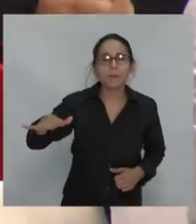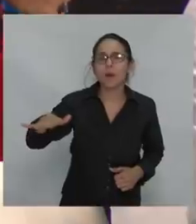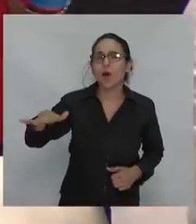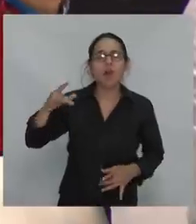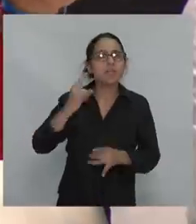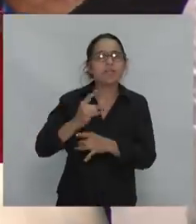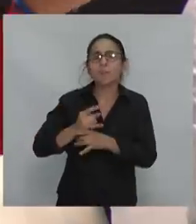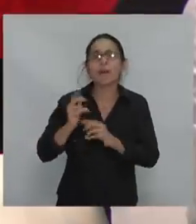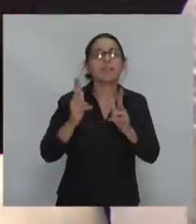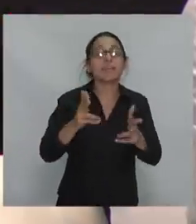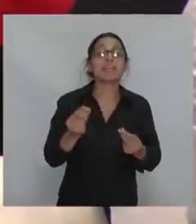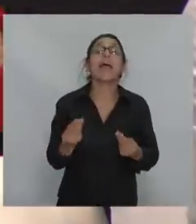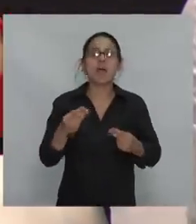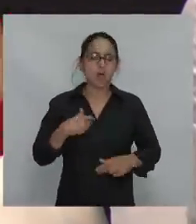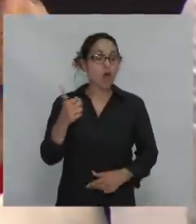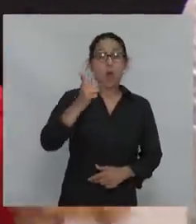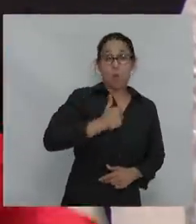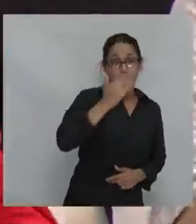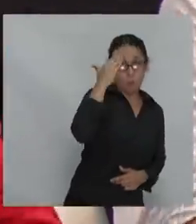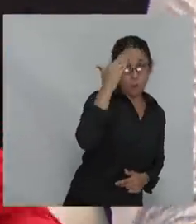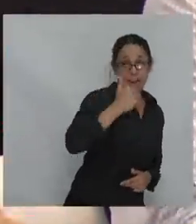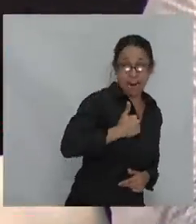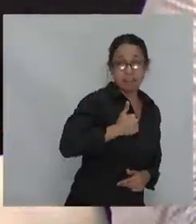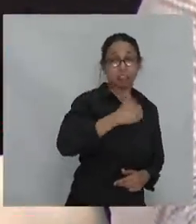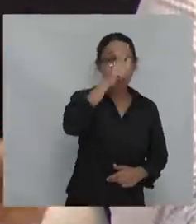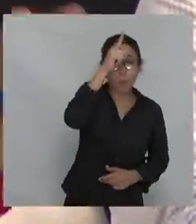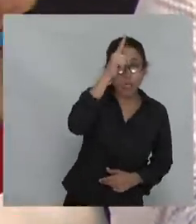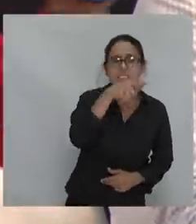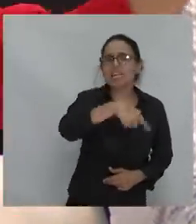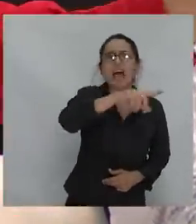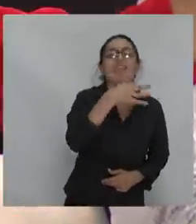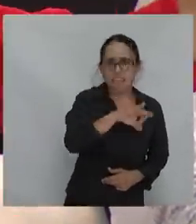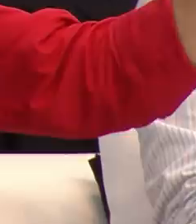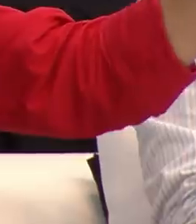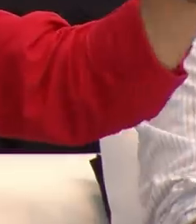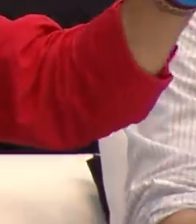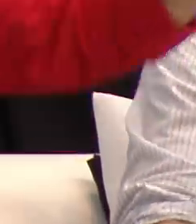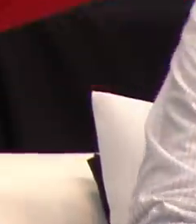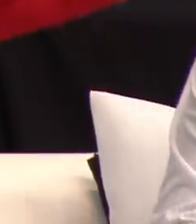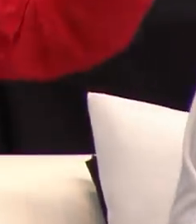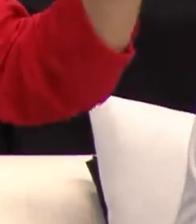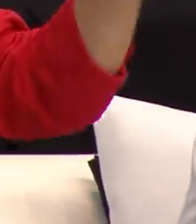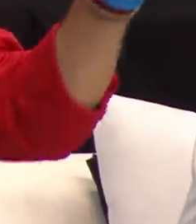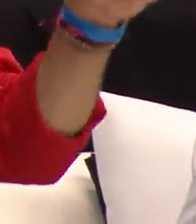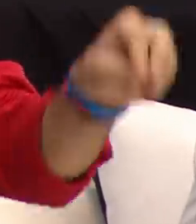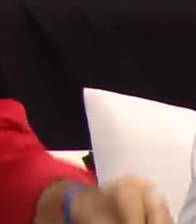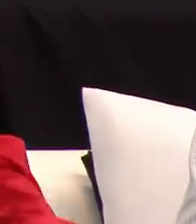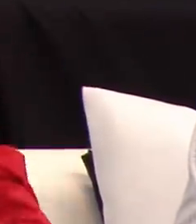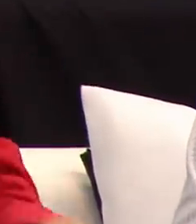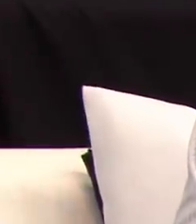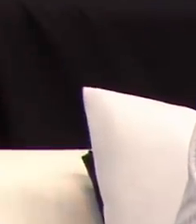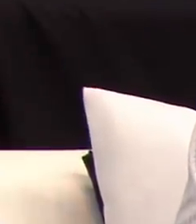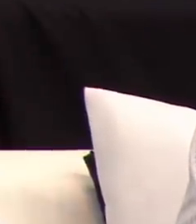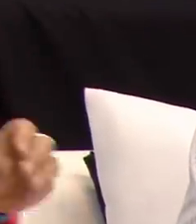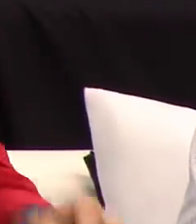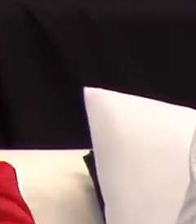es que esta policía y este ejército y estos empresarios tienen que ser patriotas, pero no de su patria que han definido desde la colonia, sino en